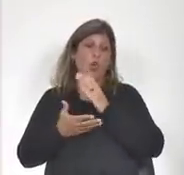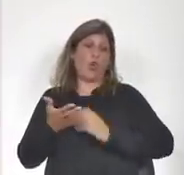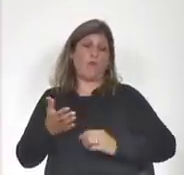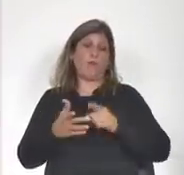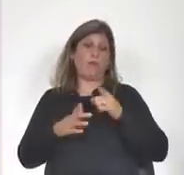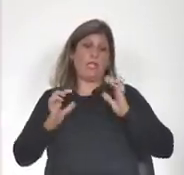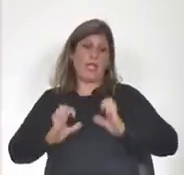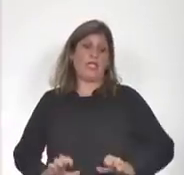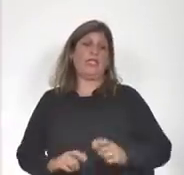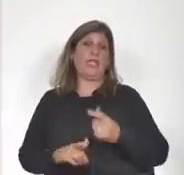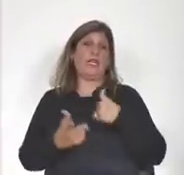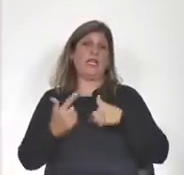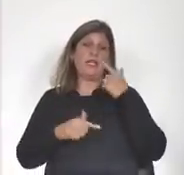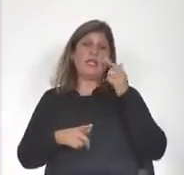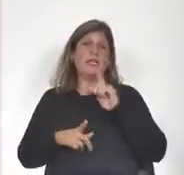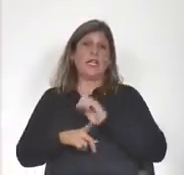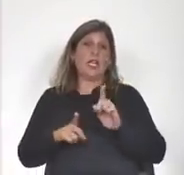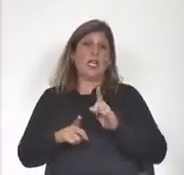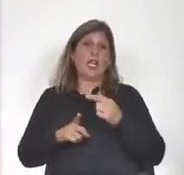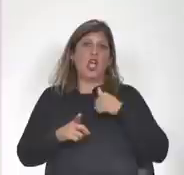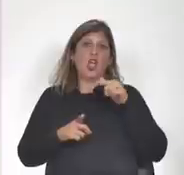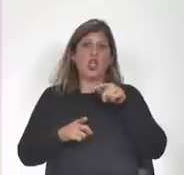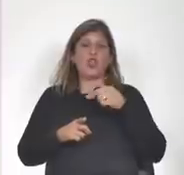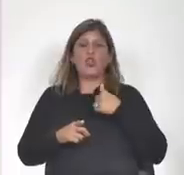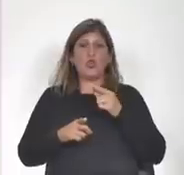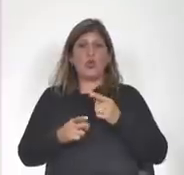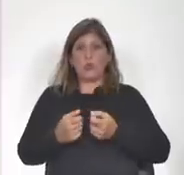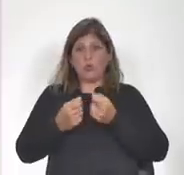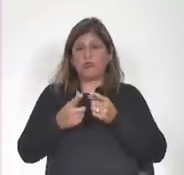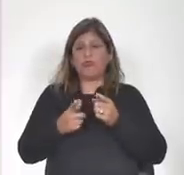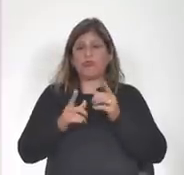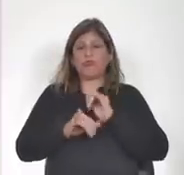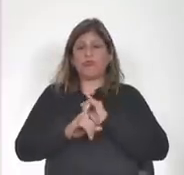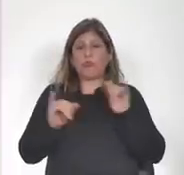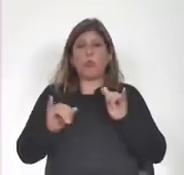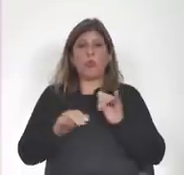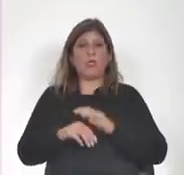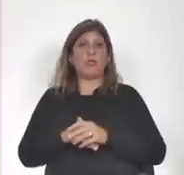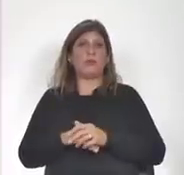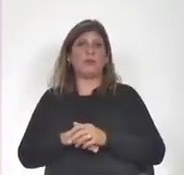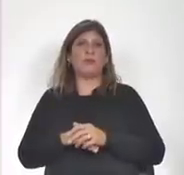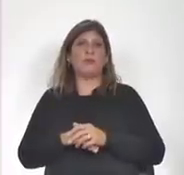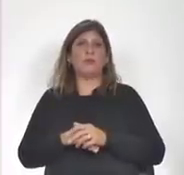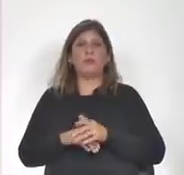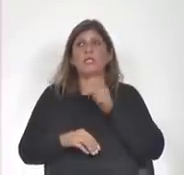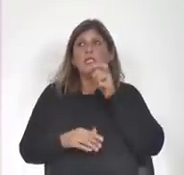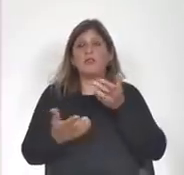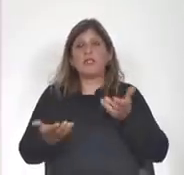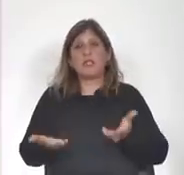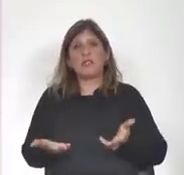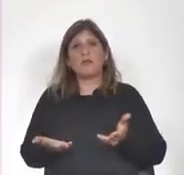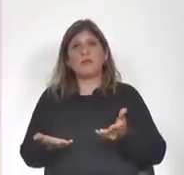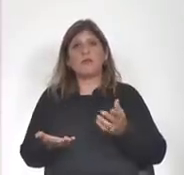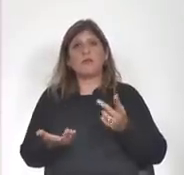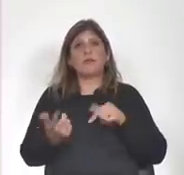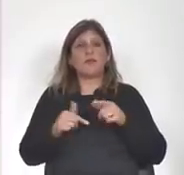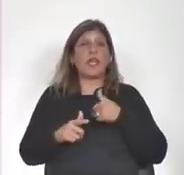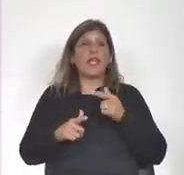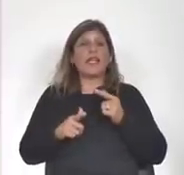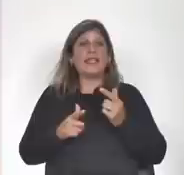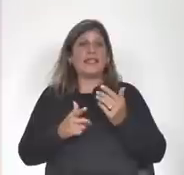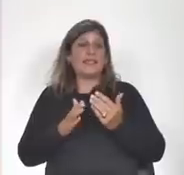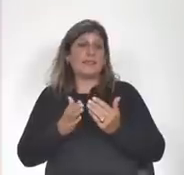valoró la ministra hacer aunque sea entrega de una versión pública del expediente en cuestión es decir omitiendo alguna